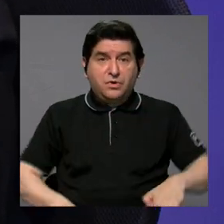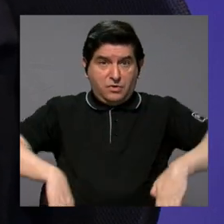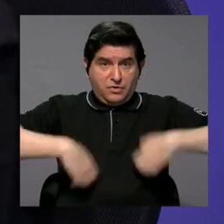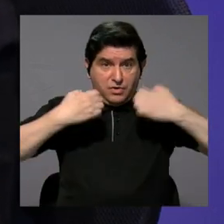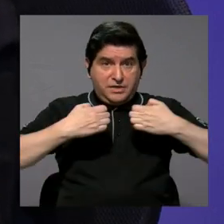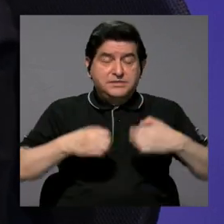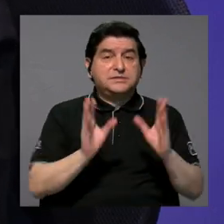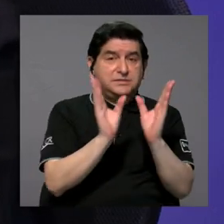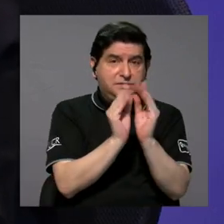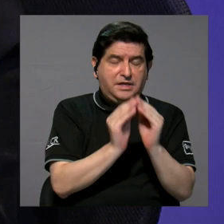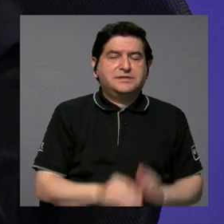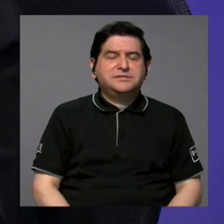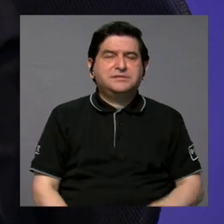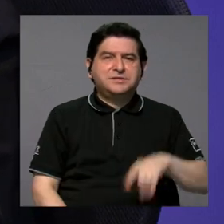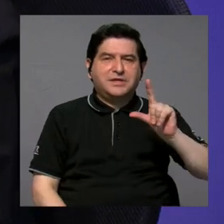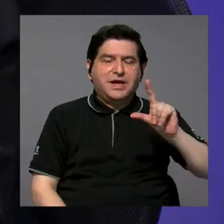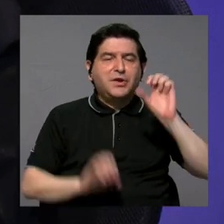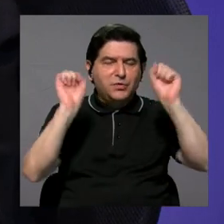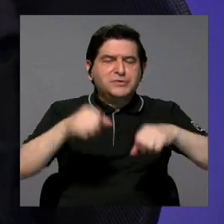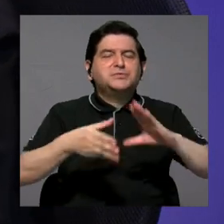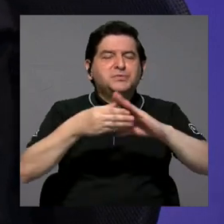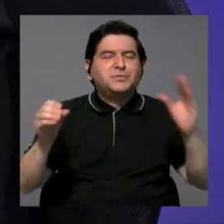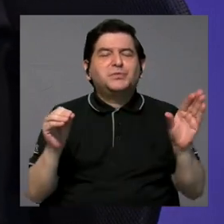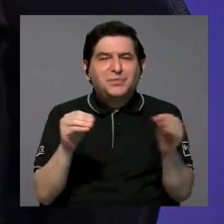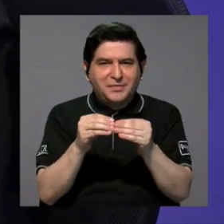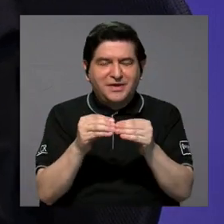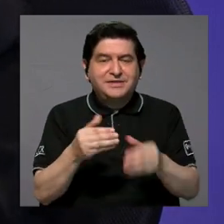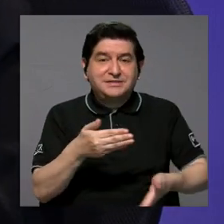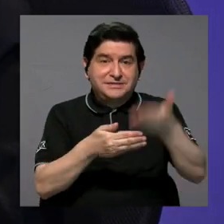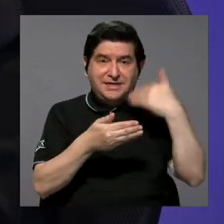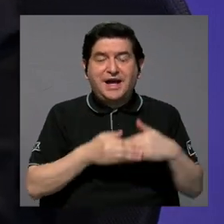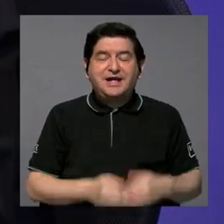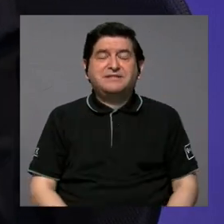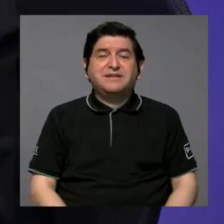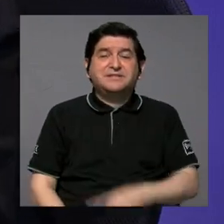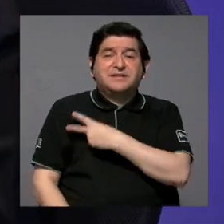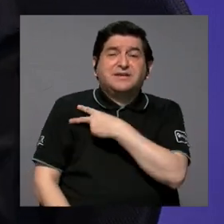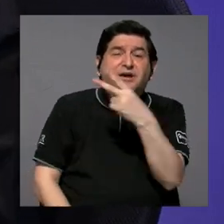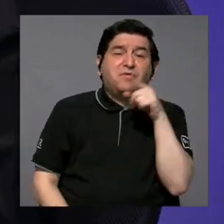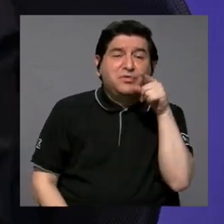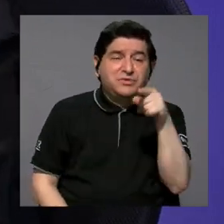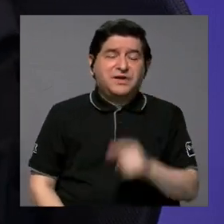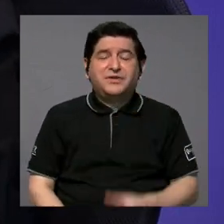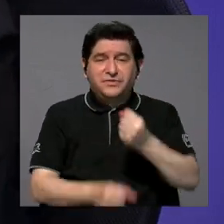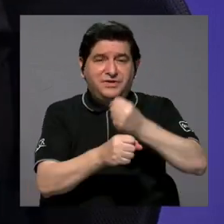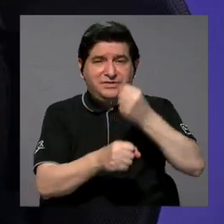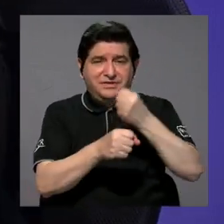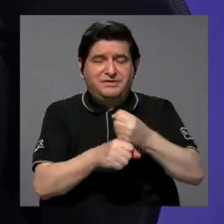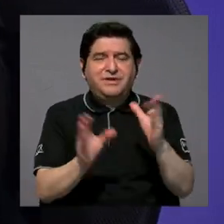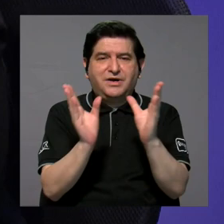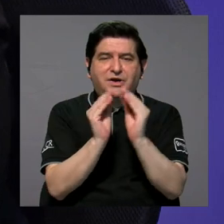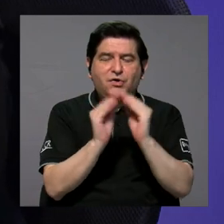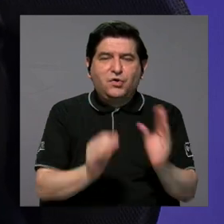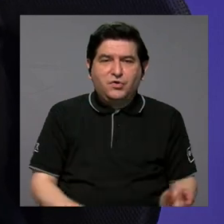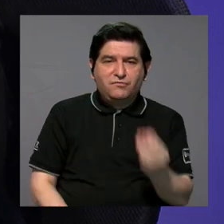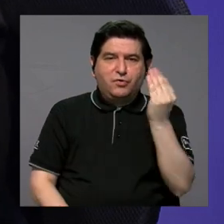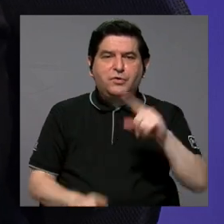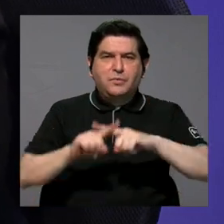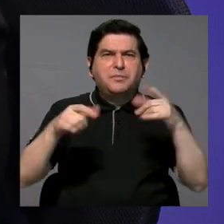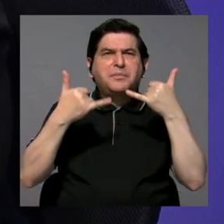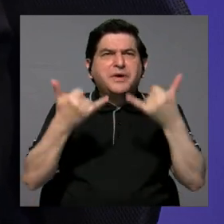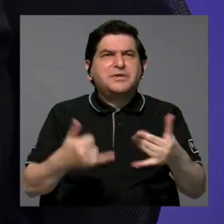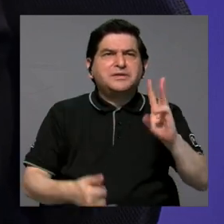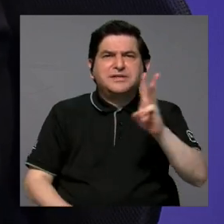existencia del foro. Bueno, Luis, podrá comentarte más porque antes era un recargo voluntario que él llevaba al Foro de Juventudes, pero ya hasta hace unos seis meses,